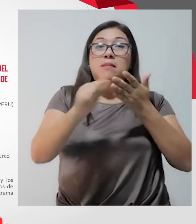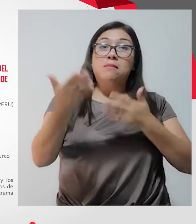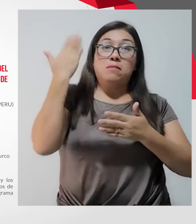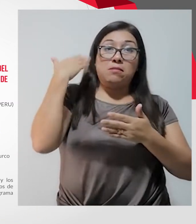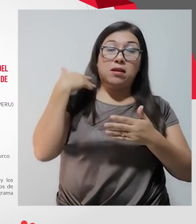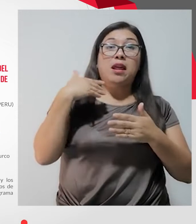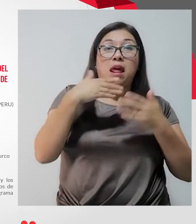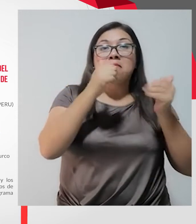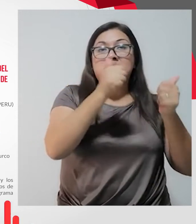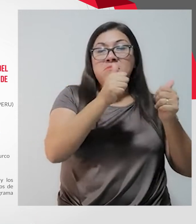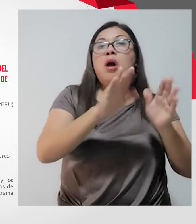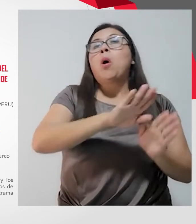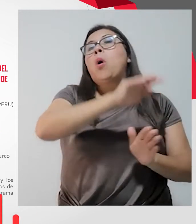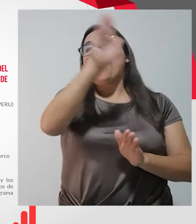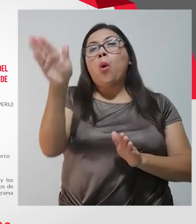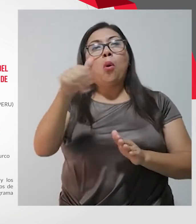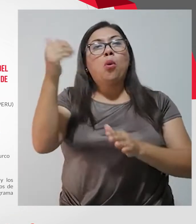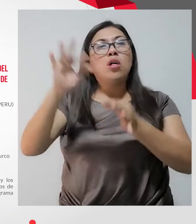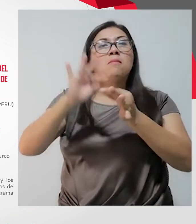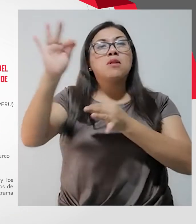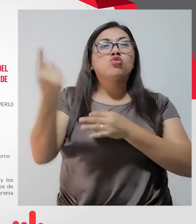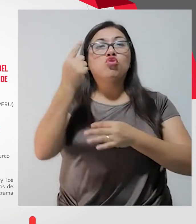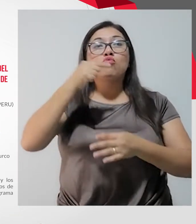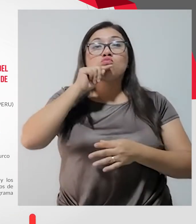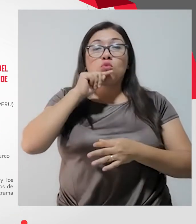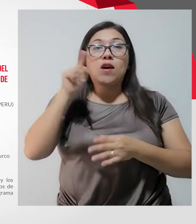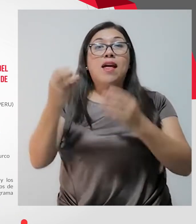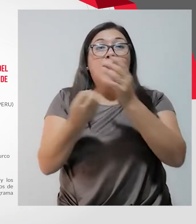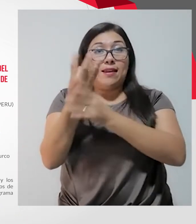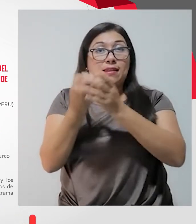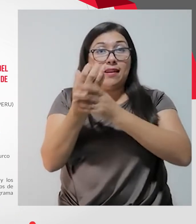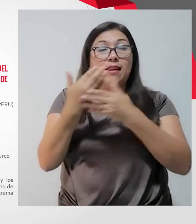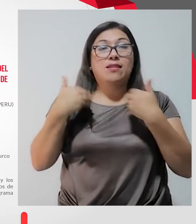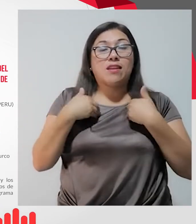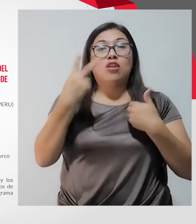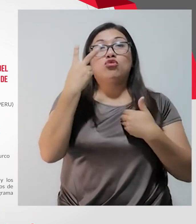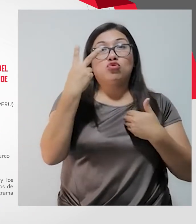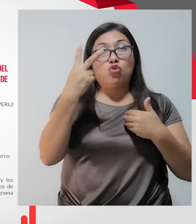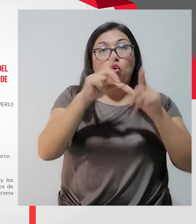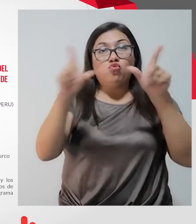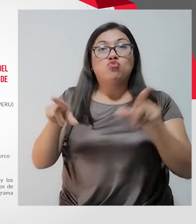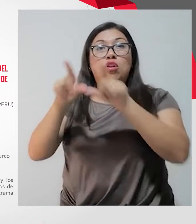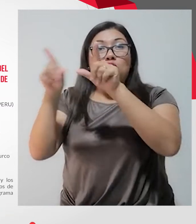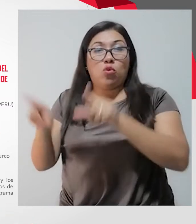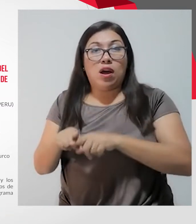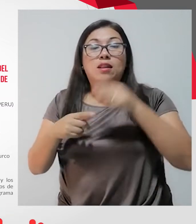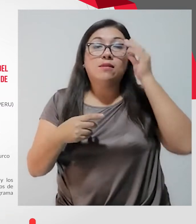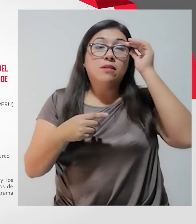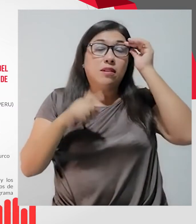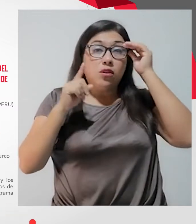hemos inaugurado otro departamento, pero ya de mujeres, en Arequipa. Porque en Arequipa tenemos dos casas también de adultos.